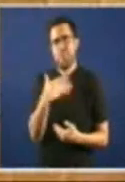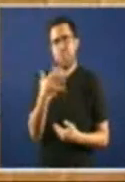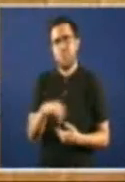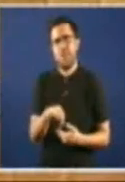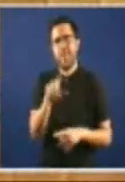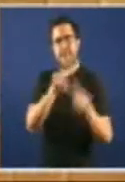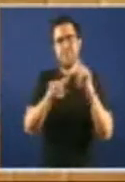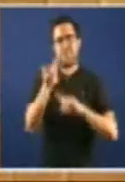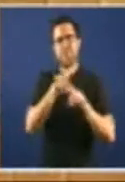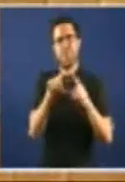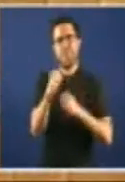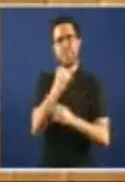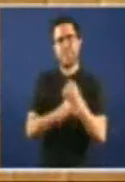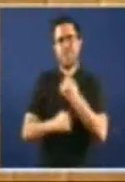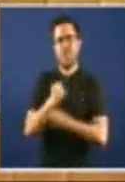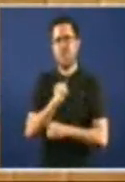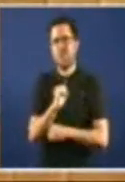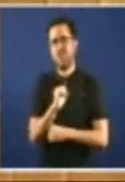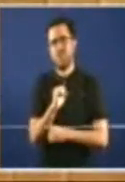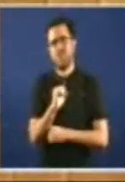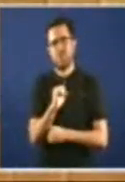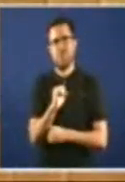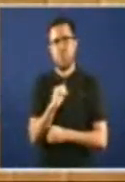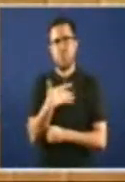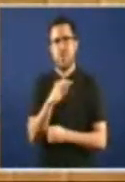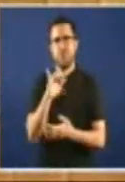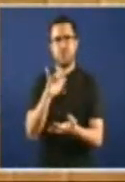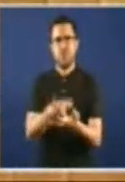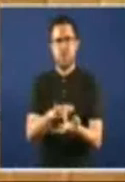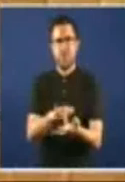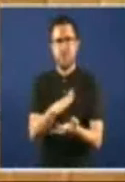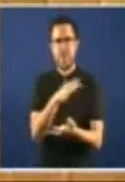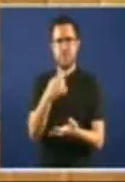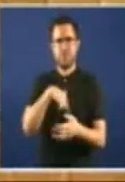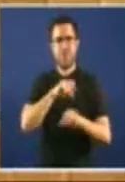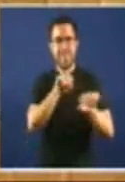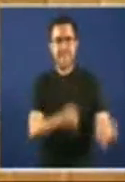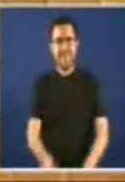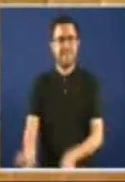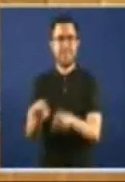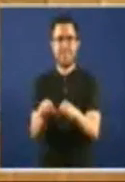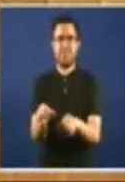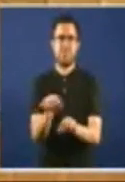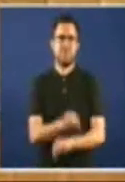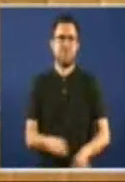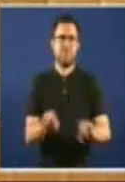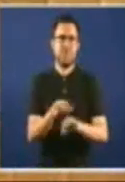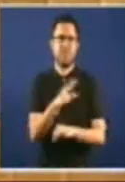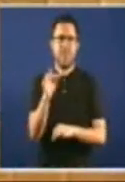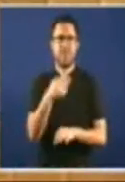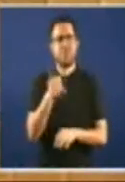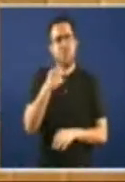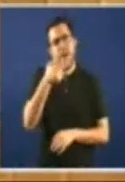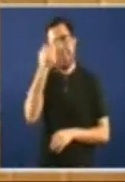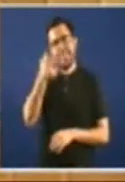económicos nun momento dado Entón, non estamos a defender Que non se destrua emprego Simplemente a defender intereses dun